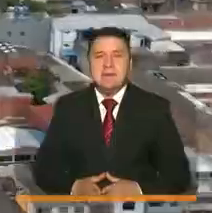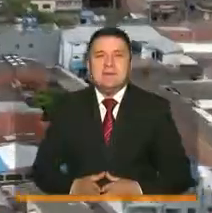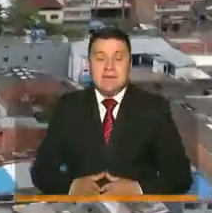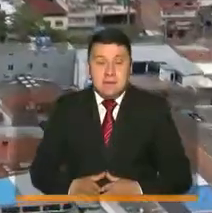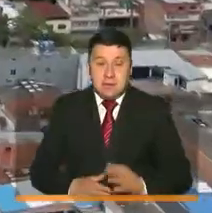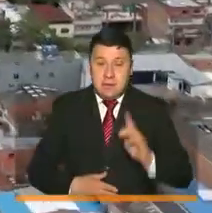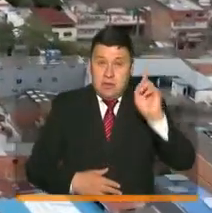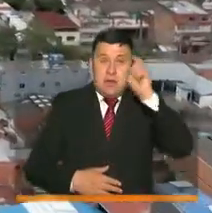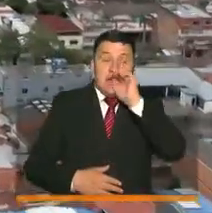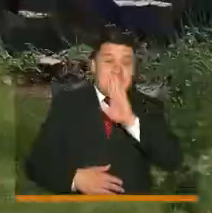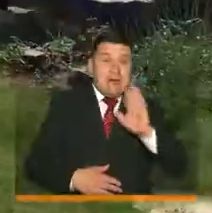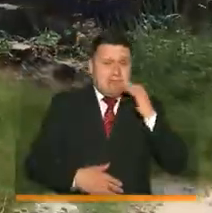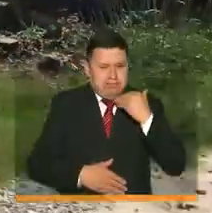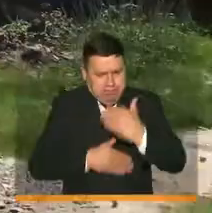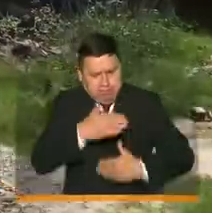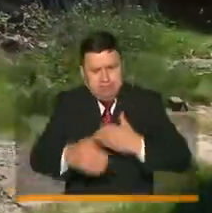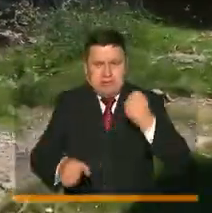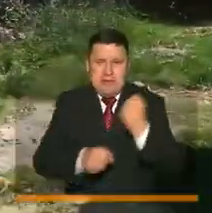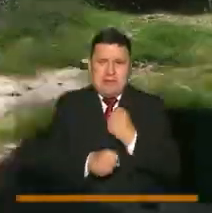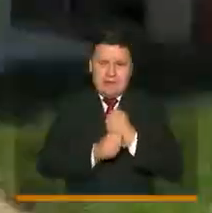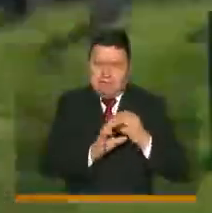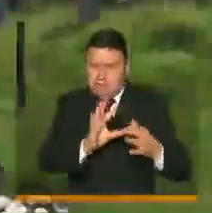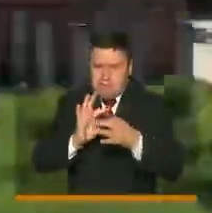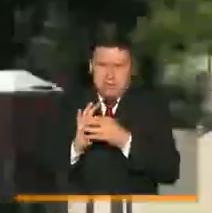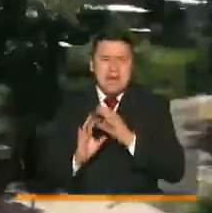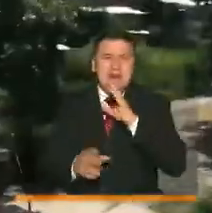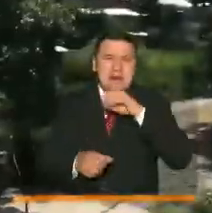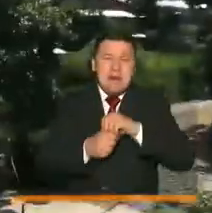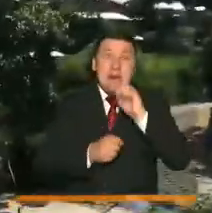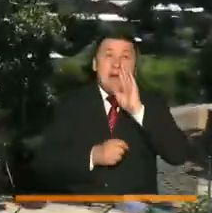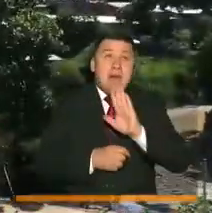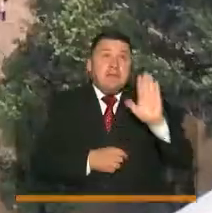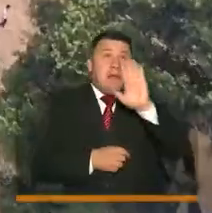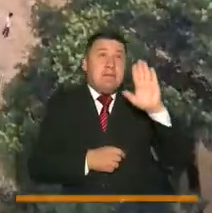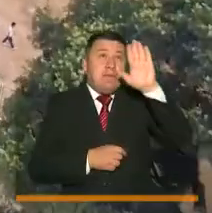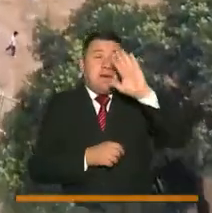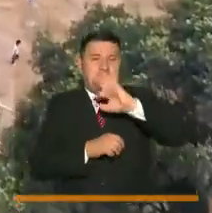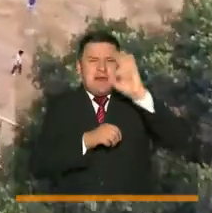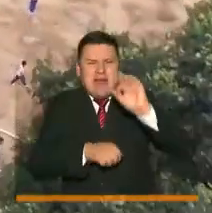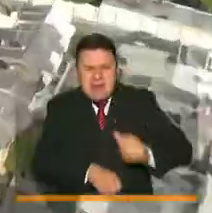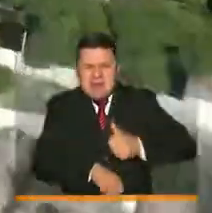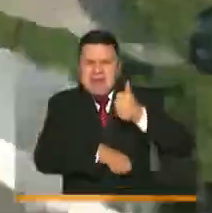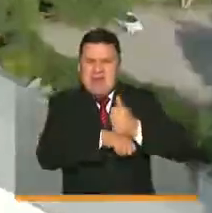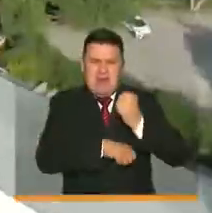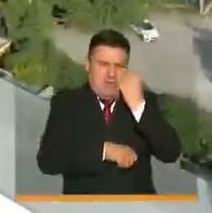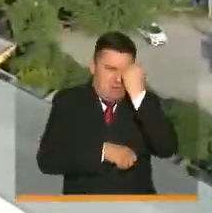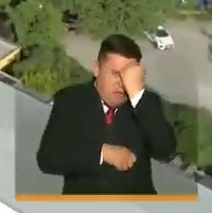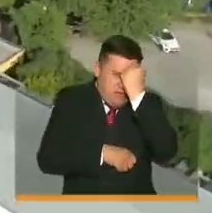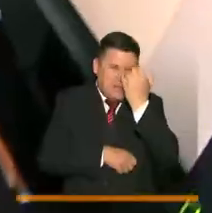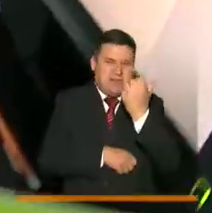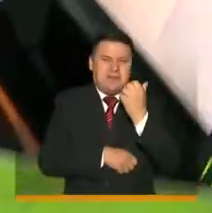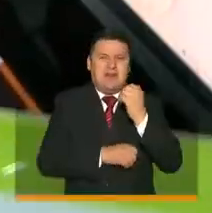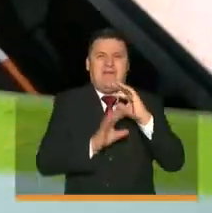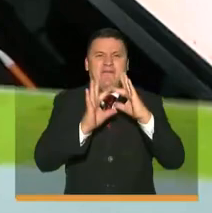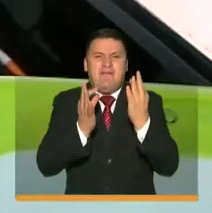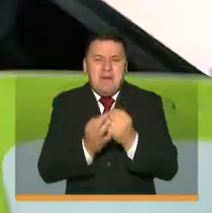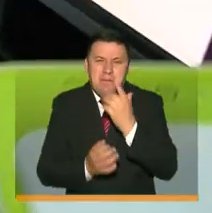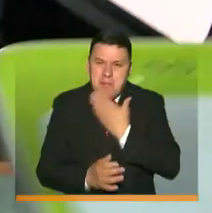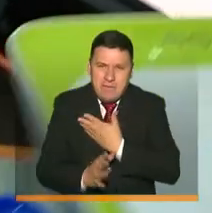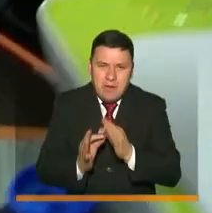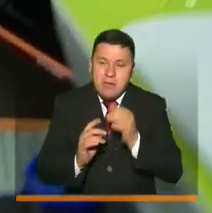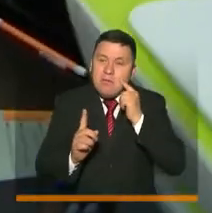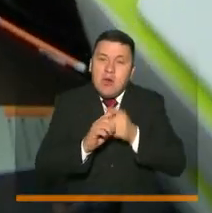El Gobierno Nacional avanza en el trabajo articulado con las autoridades territoriales, los directivos docentes, docentes y las familias para dar